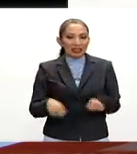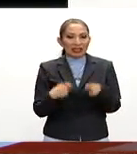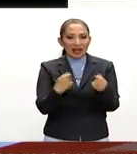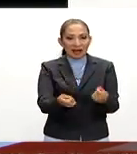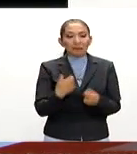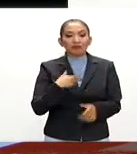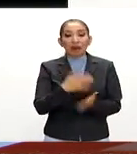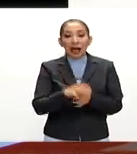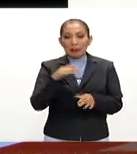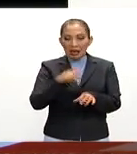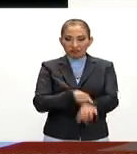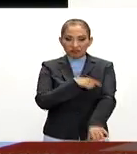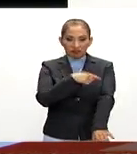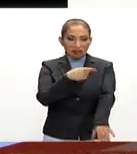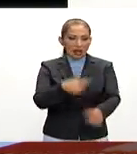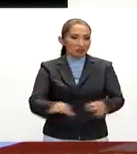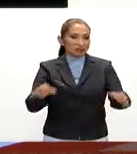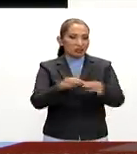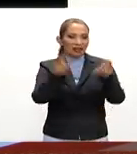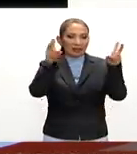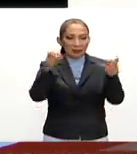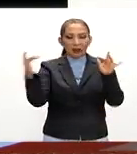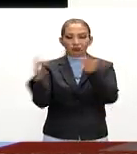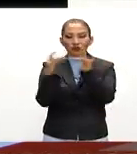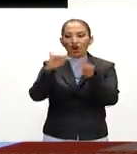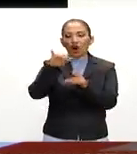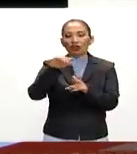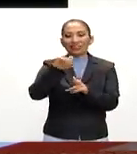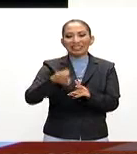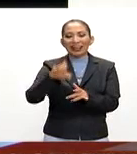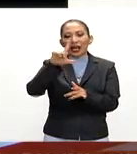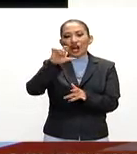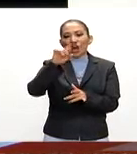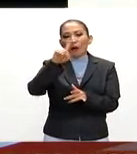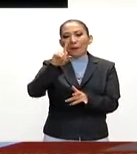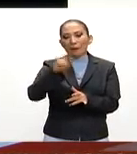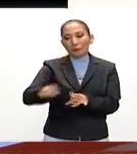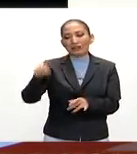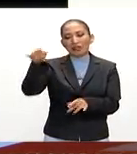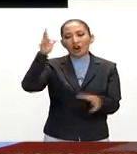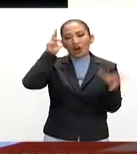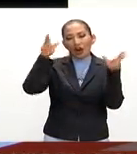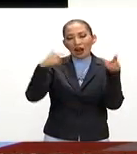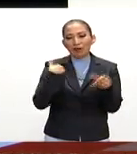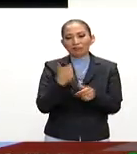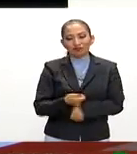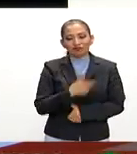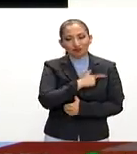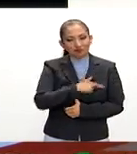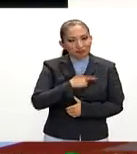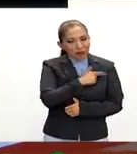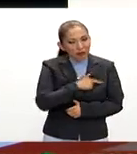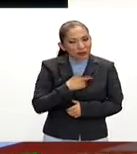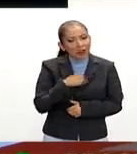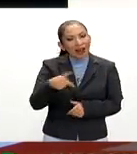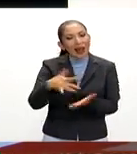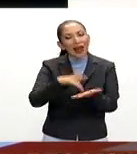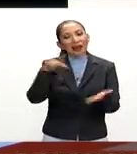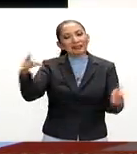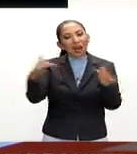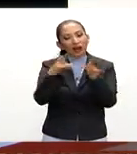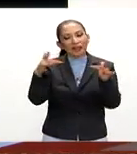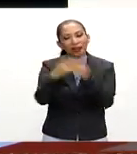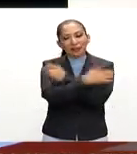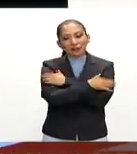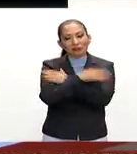Para ampliarnos más el tema de las elecciones en los Estados Unidos, nos enlazamos con José López Amorano. ¿Qué tal, José? Es un placer saludarte. Gracias por estar con nosotros.